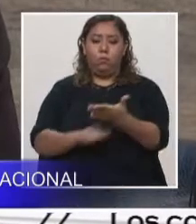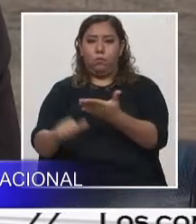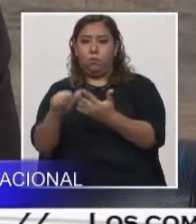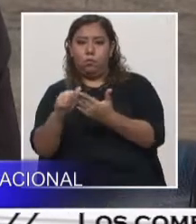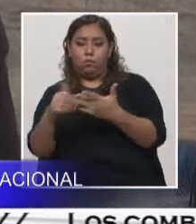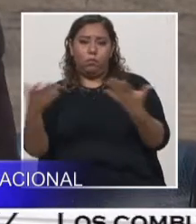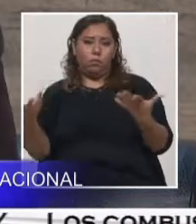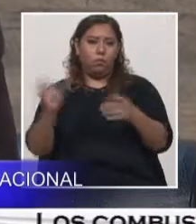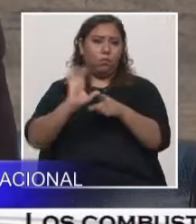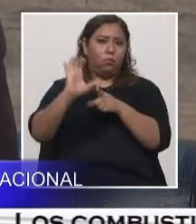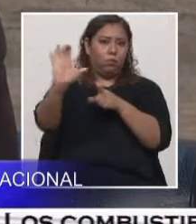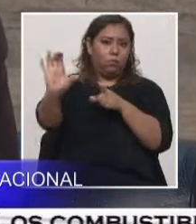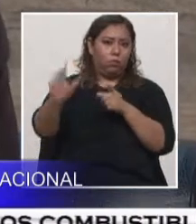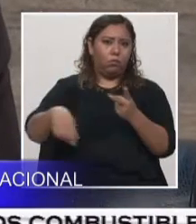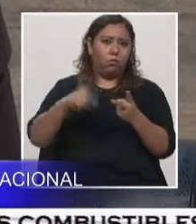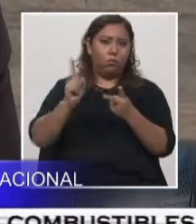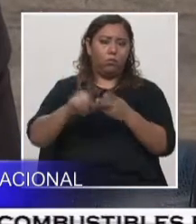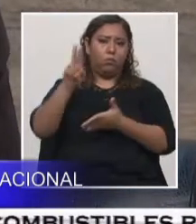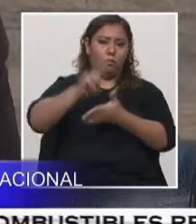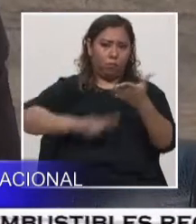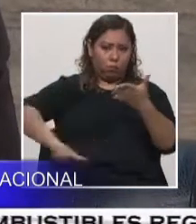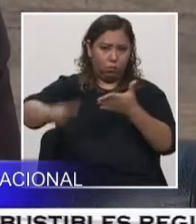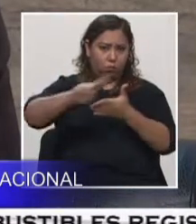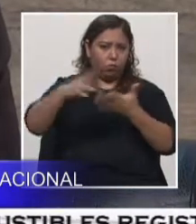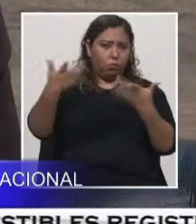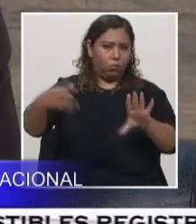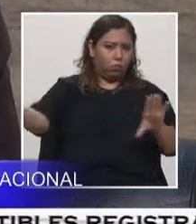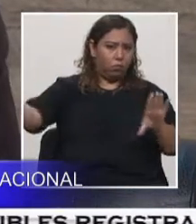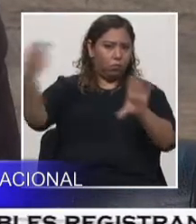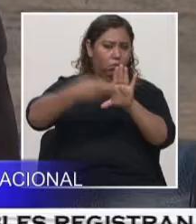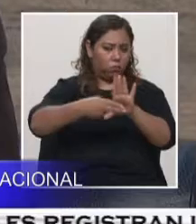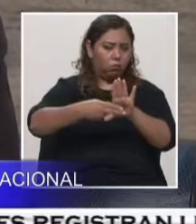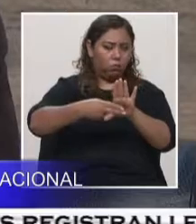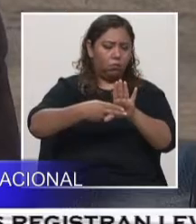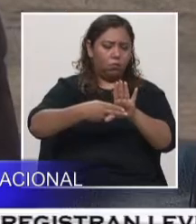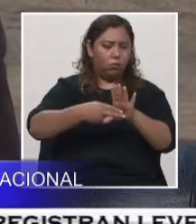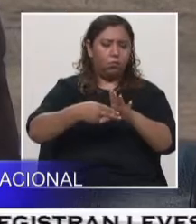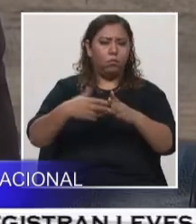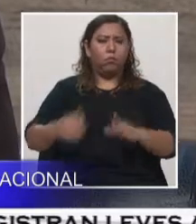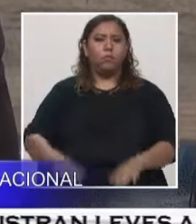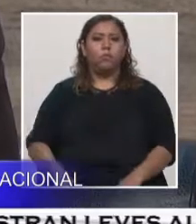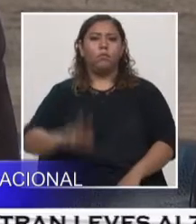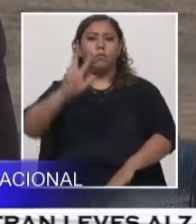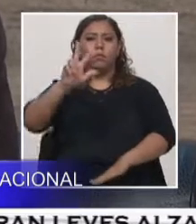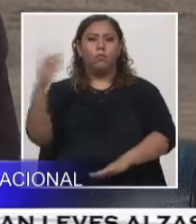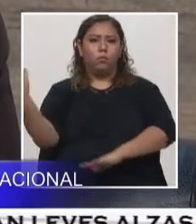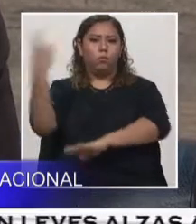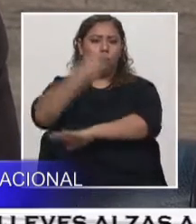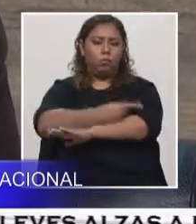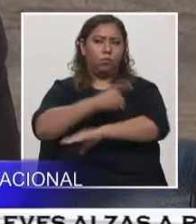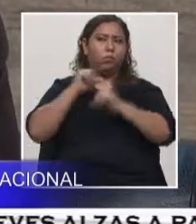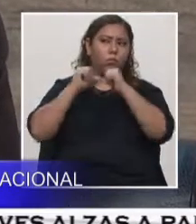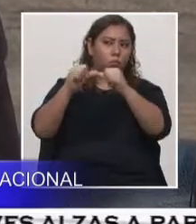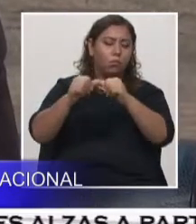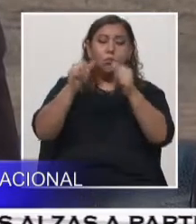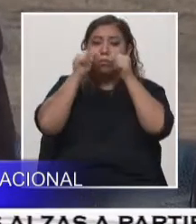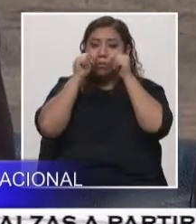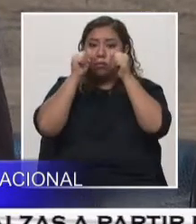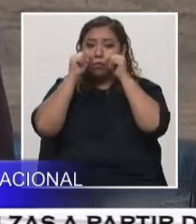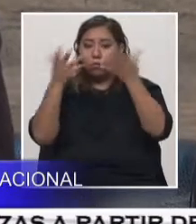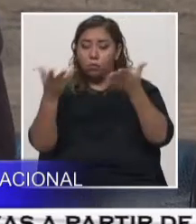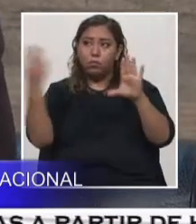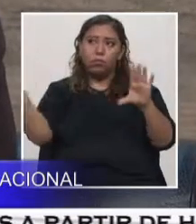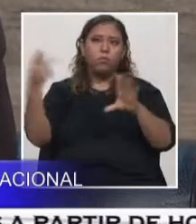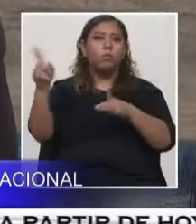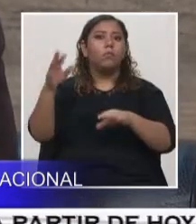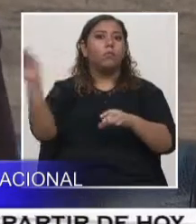ejemplo, de la Universidad Autónoma participan con nosotros y siempre pues están ahí pendientes de que estén, es